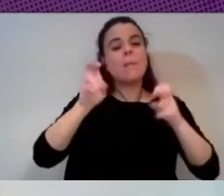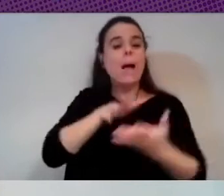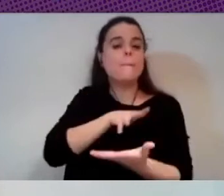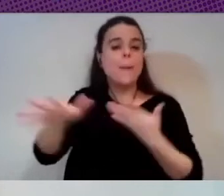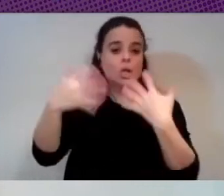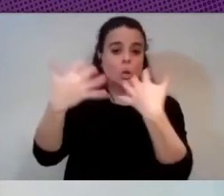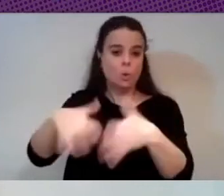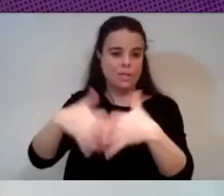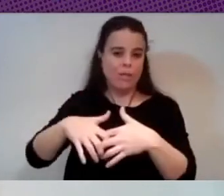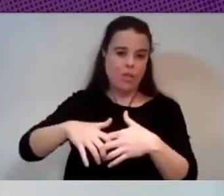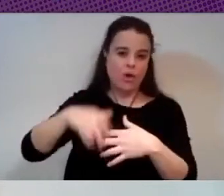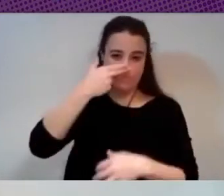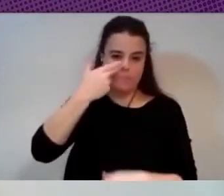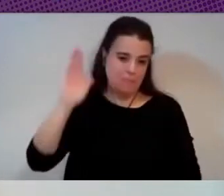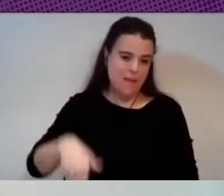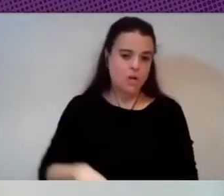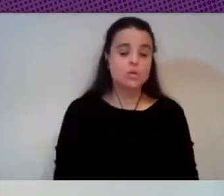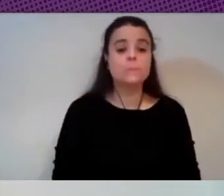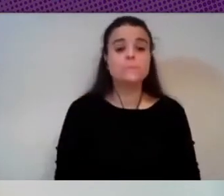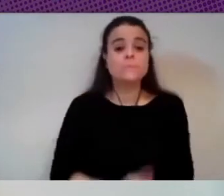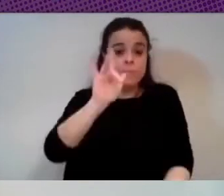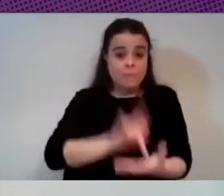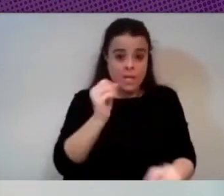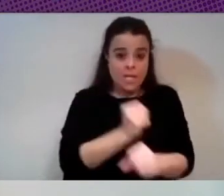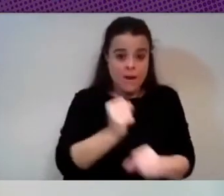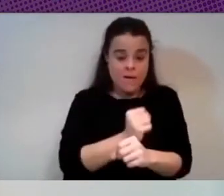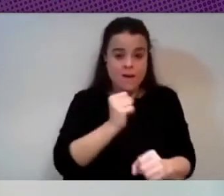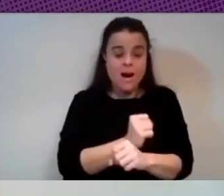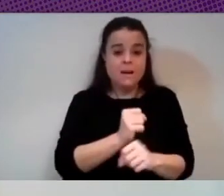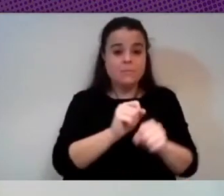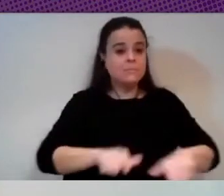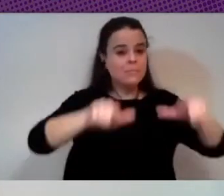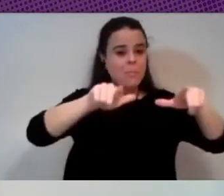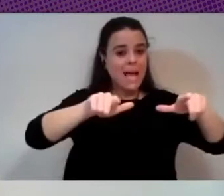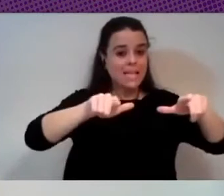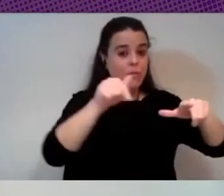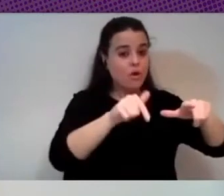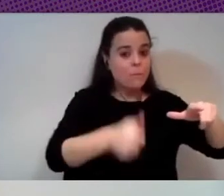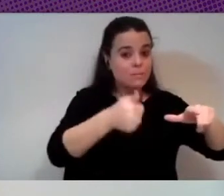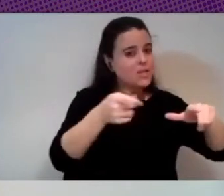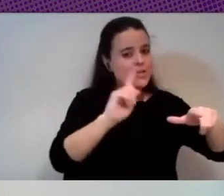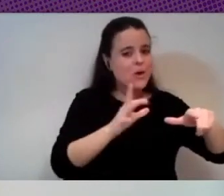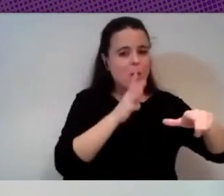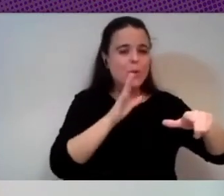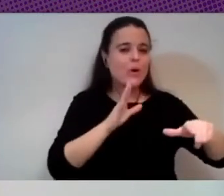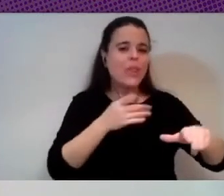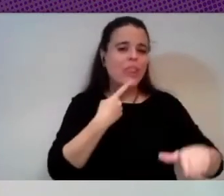cuando nos metemos en el trabajo no estamos tanto en el trabajo de plataformas porque como dice Lina la directora del proyecto